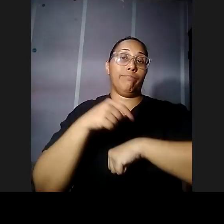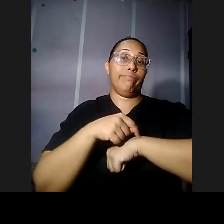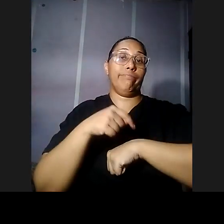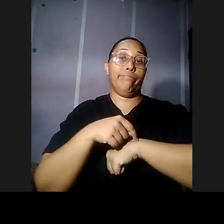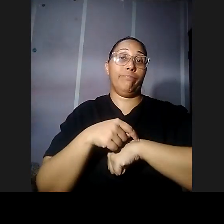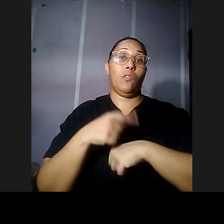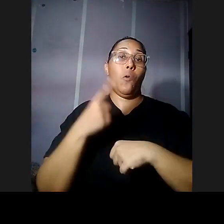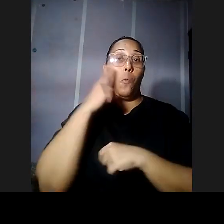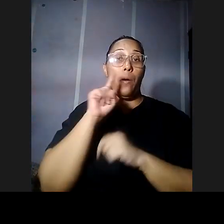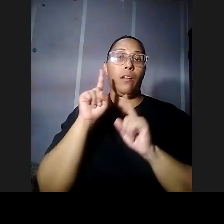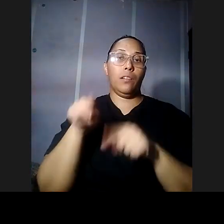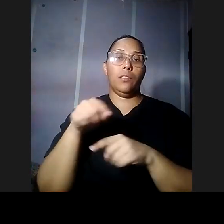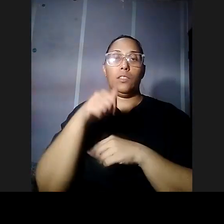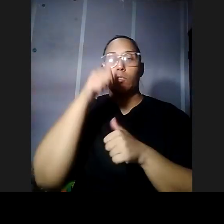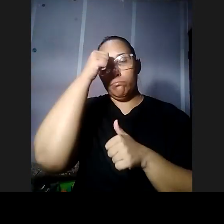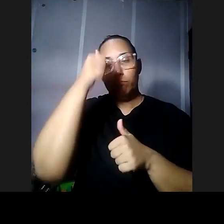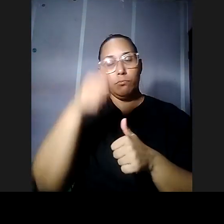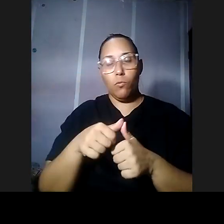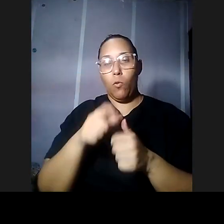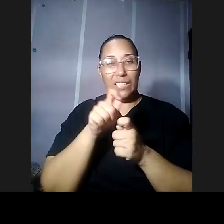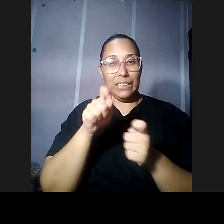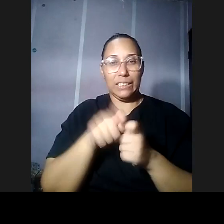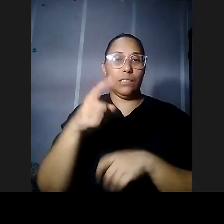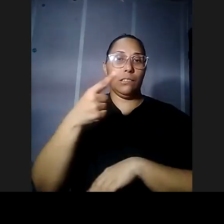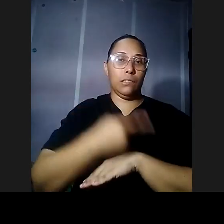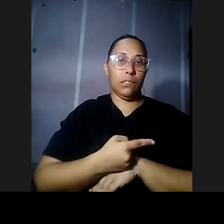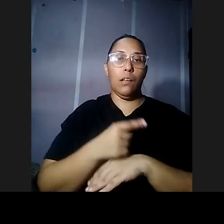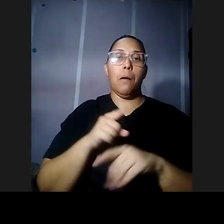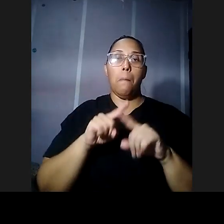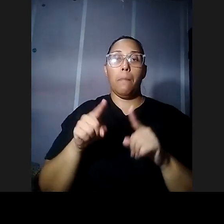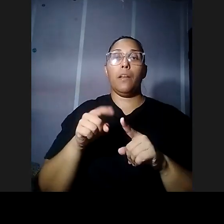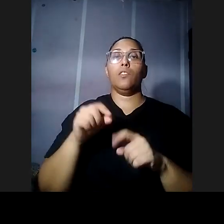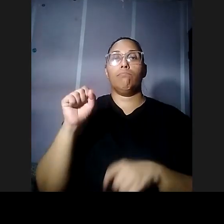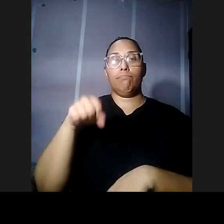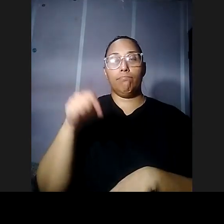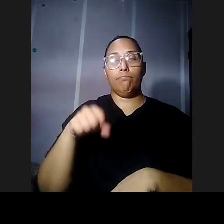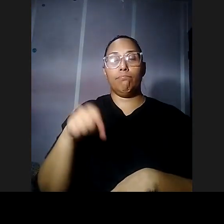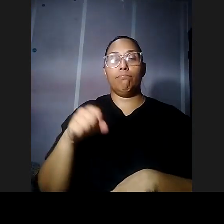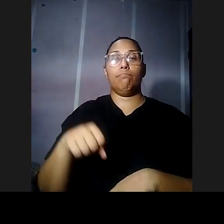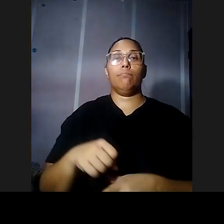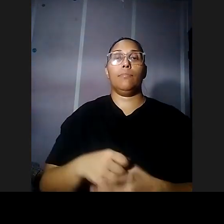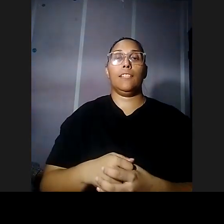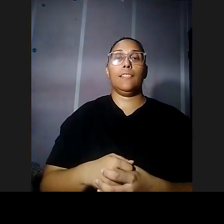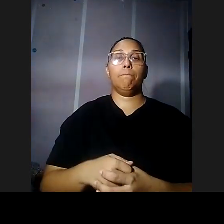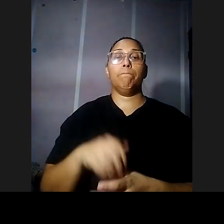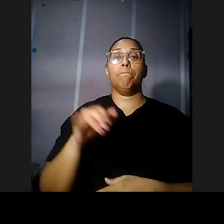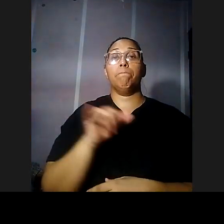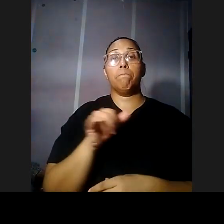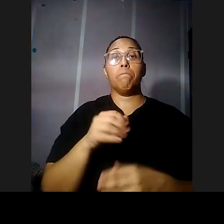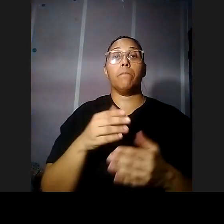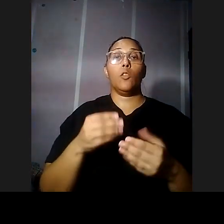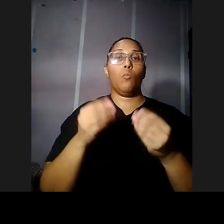ahora no recuerdo exactamente qué días pero sí de hecho esa casa se presta también para actividades